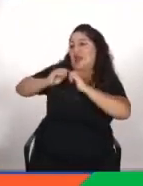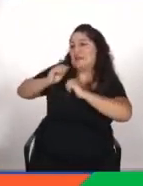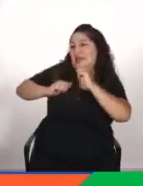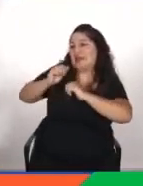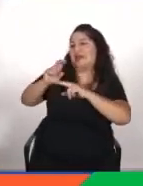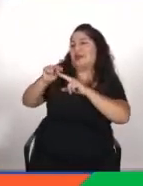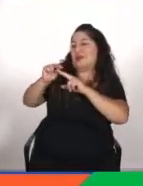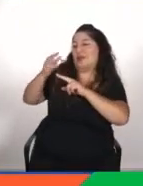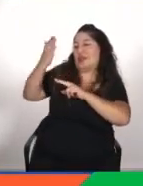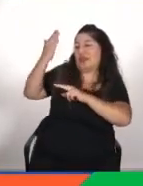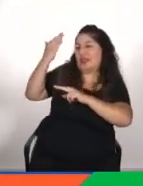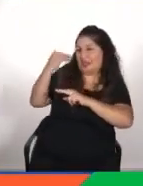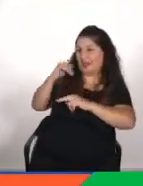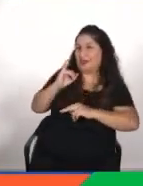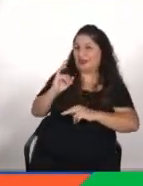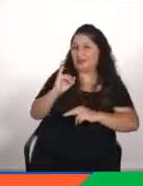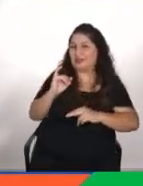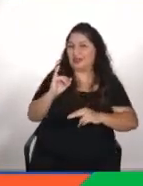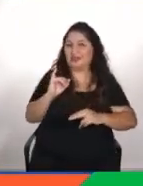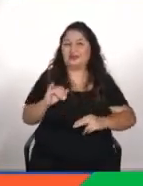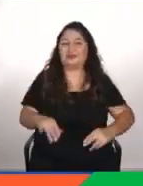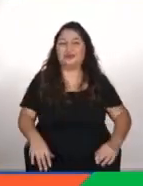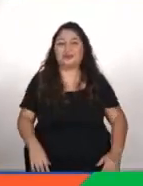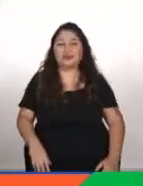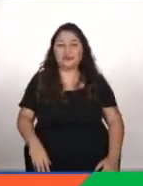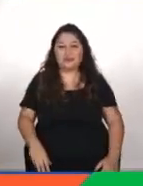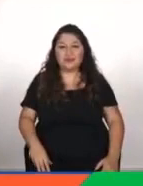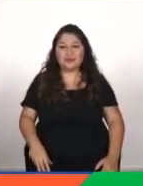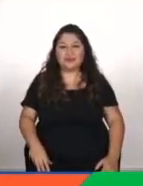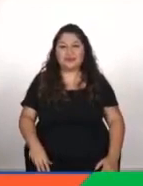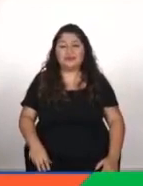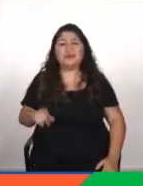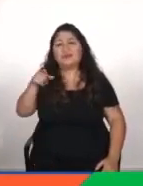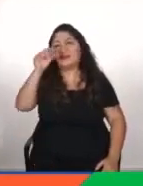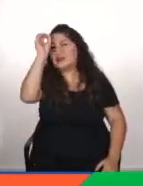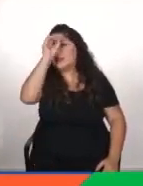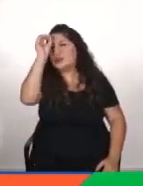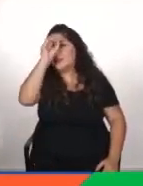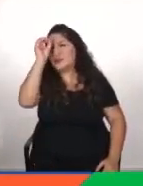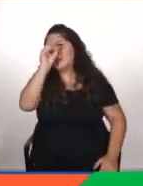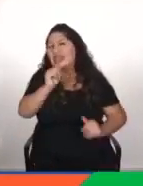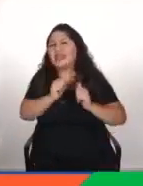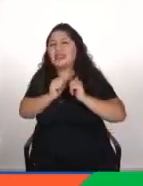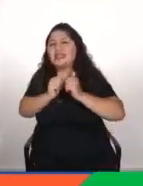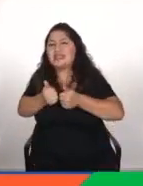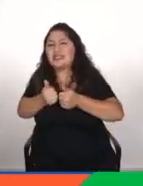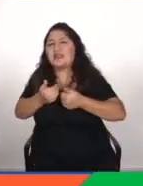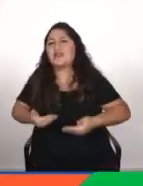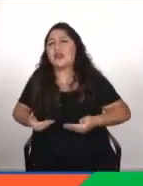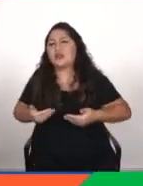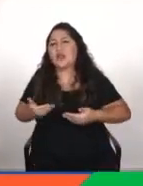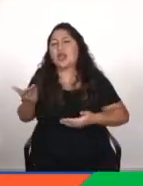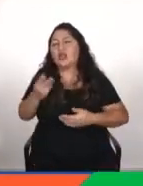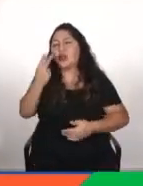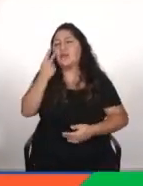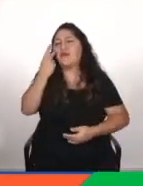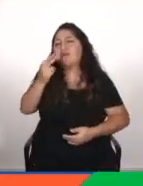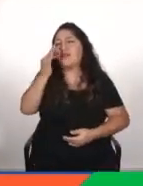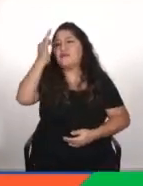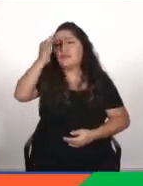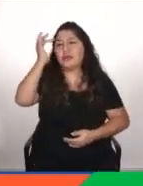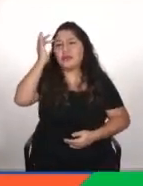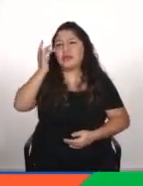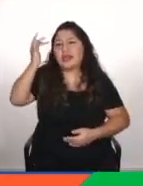chaval sí oye y qué opinas de los desafíos actuales cómo ve el futuro de la inteligencia artificial realmente